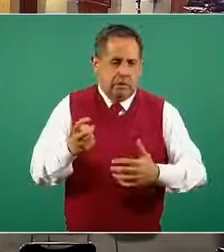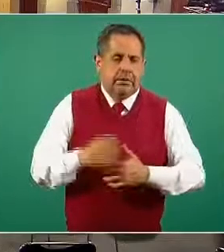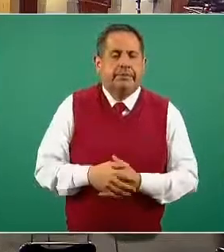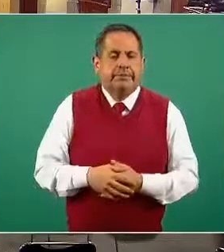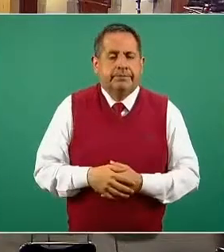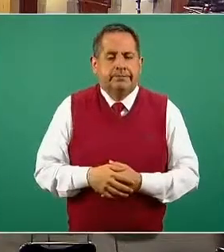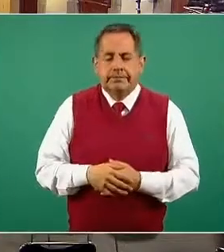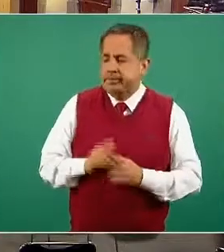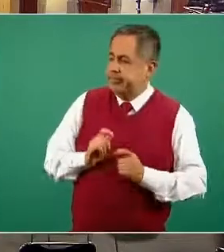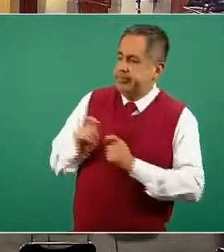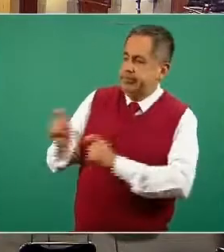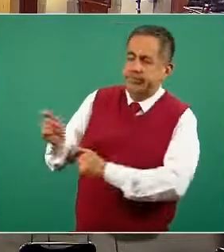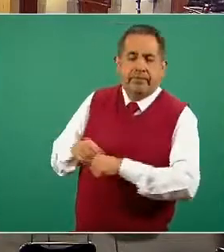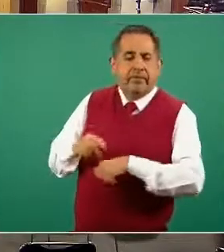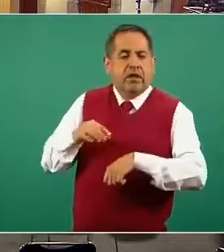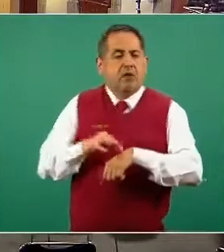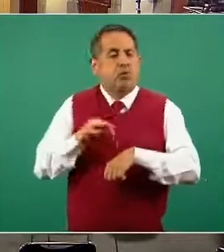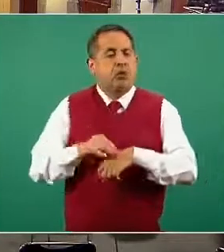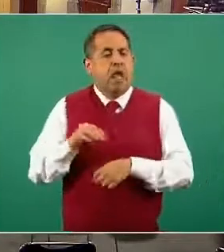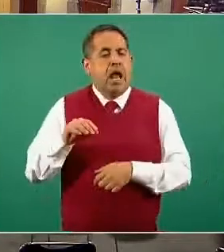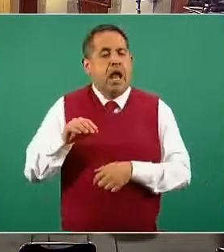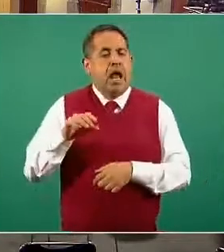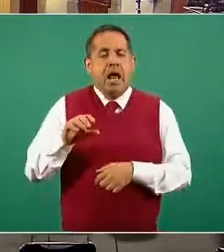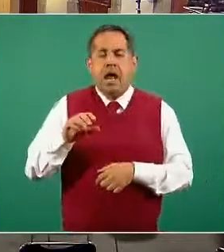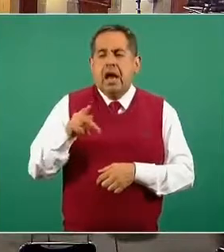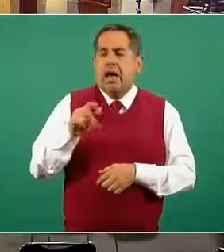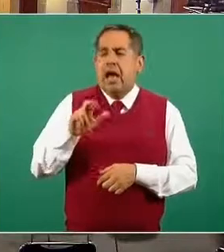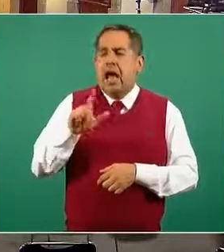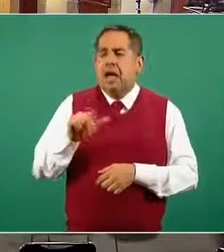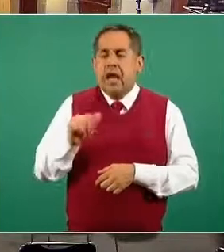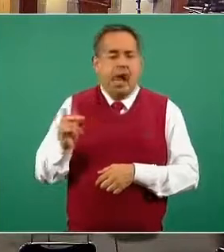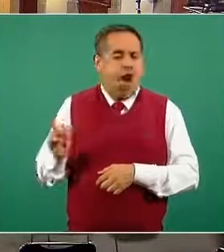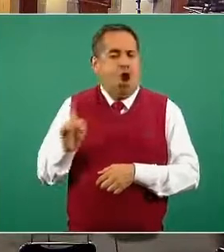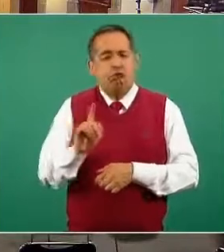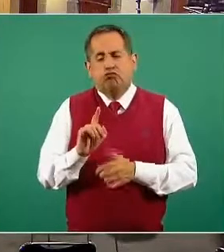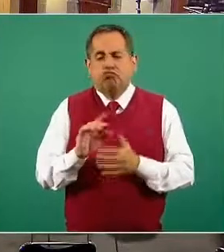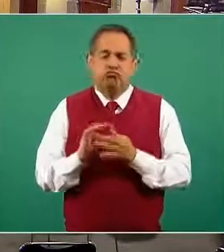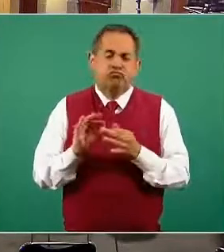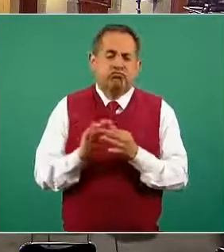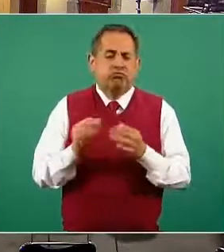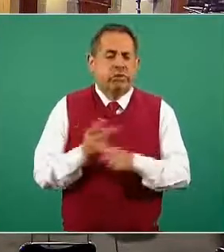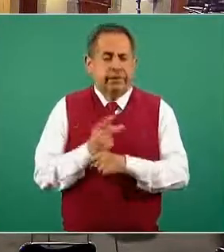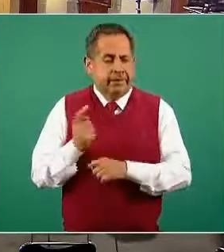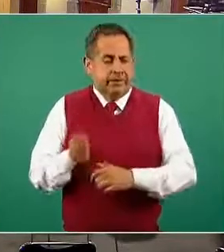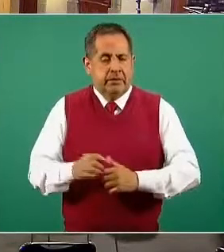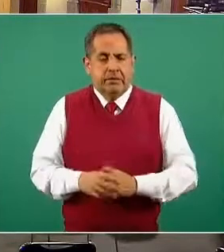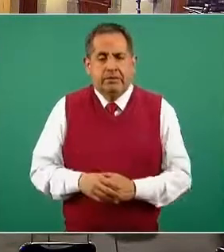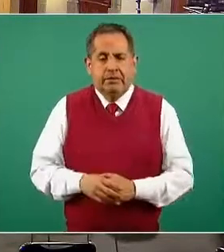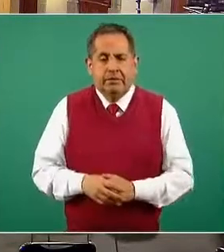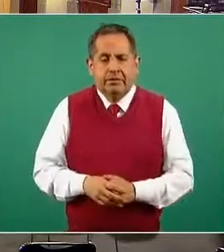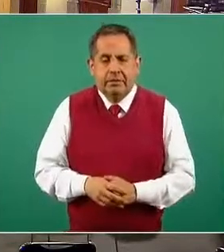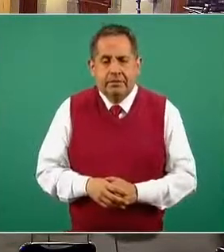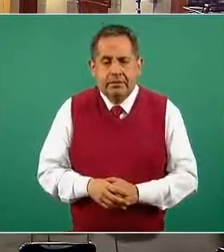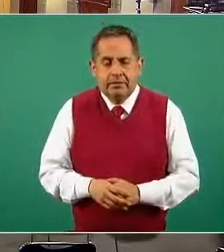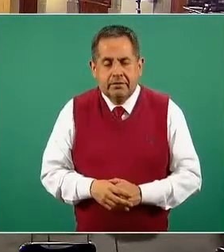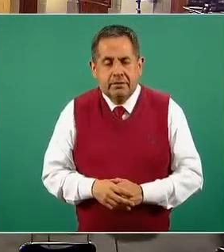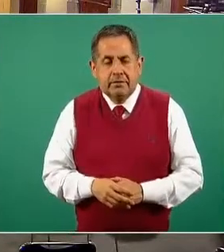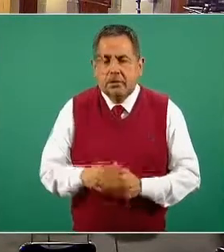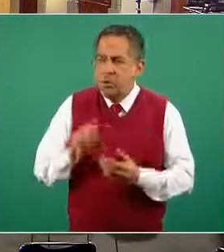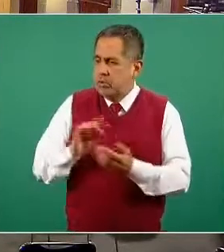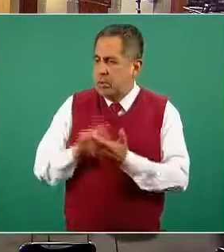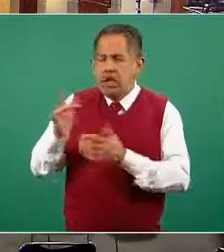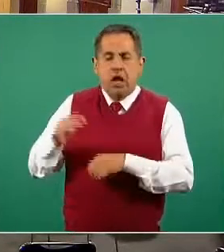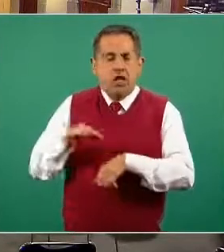todo el tiempo a la doctora Carla Berdicheschi para que nos comente en relación a todas estas actividades. Muchas gracias,